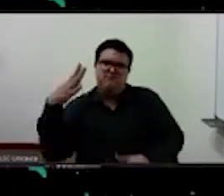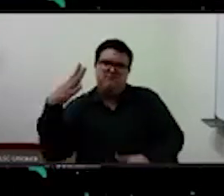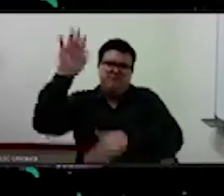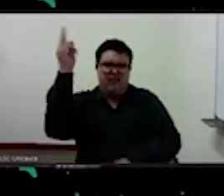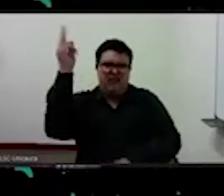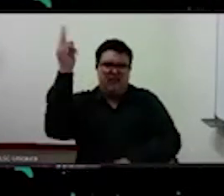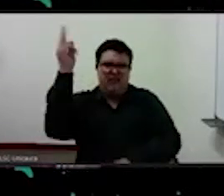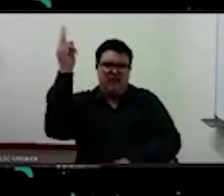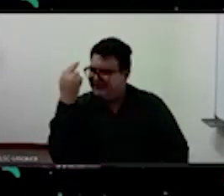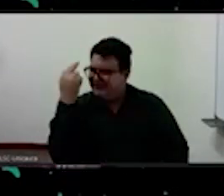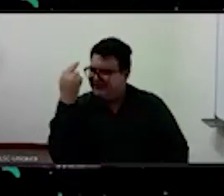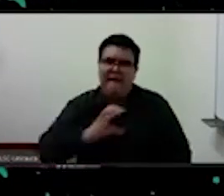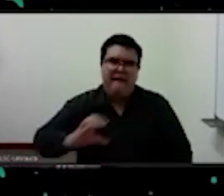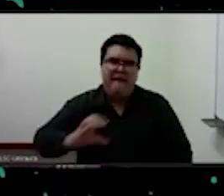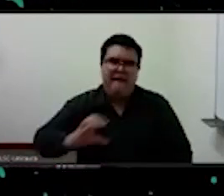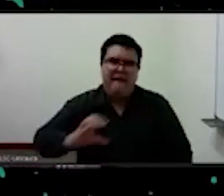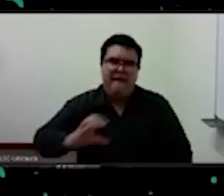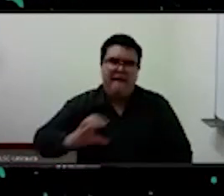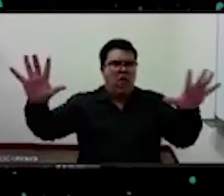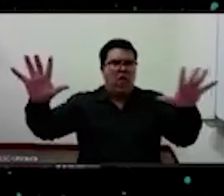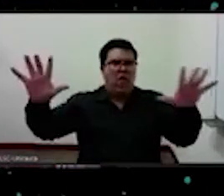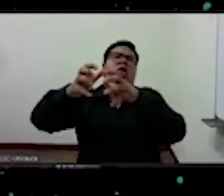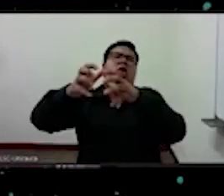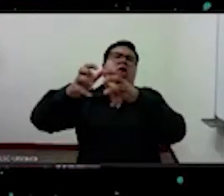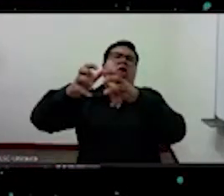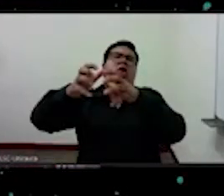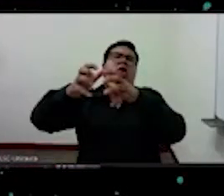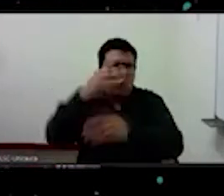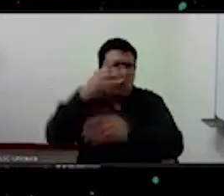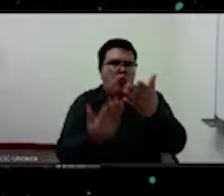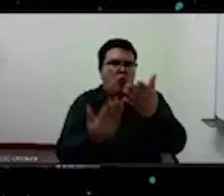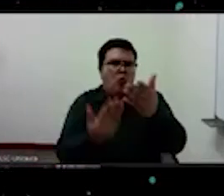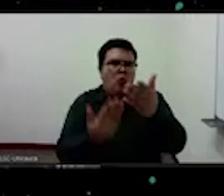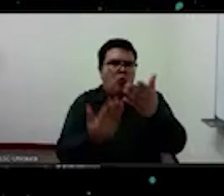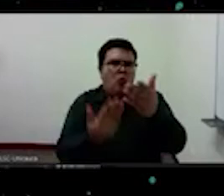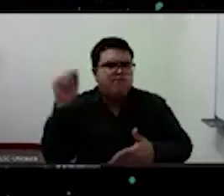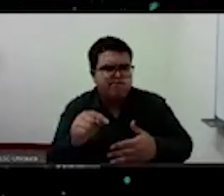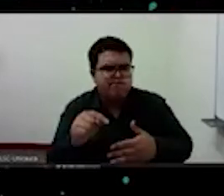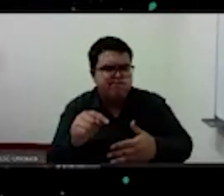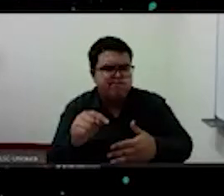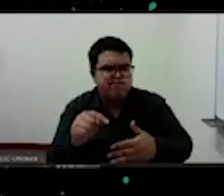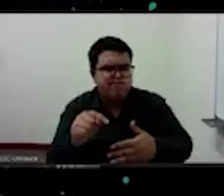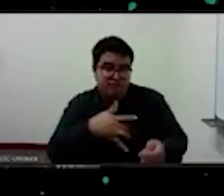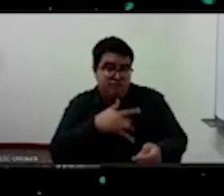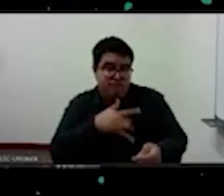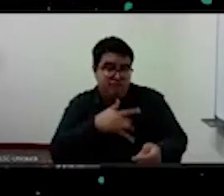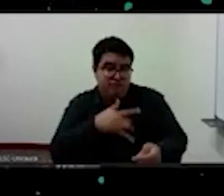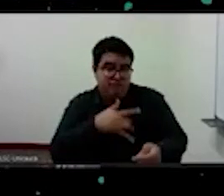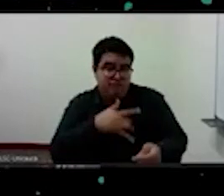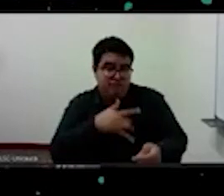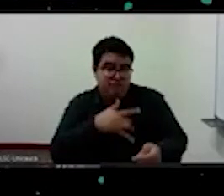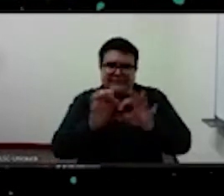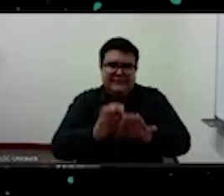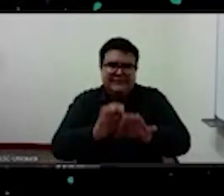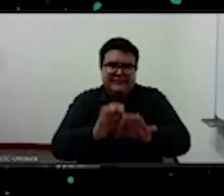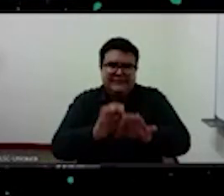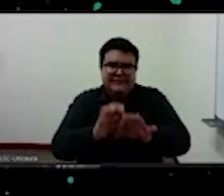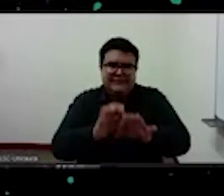desde el comienzo de la modernidad no podemos desvincular el proyecto